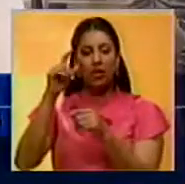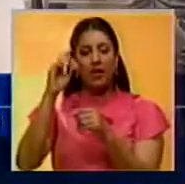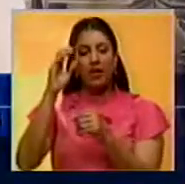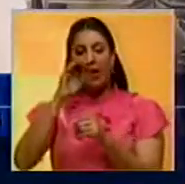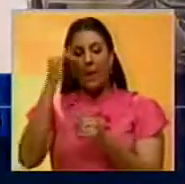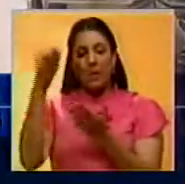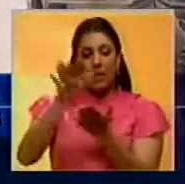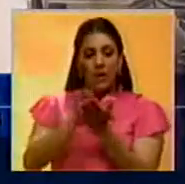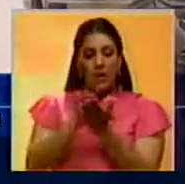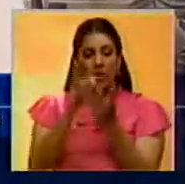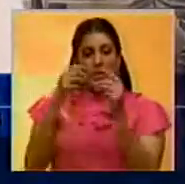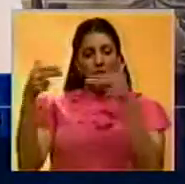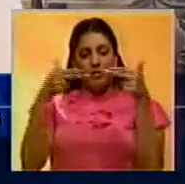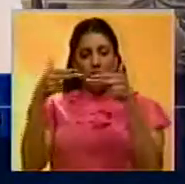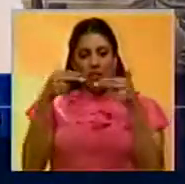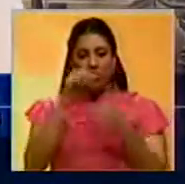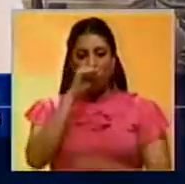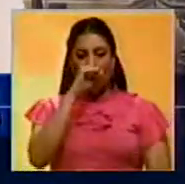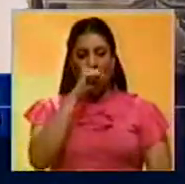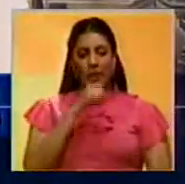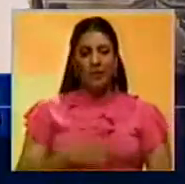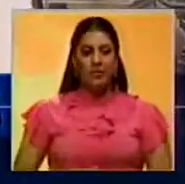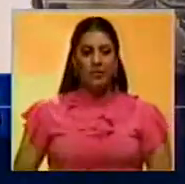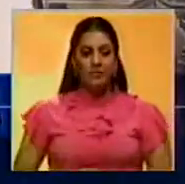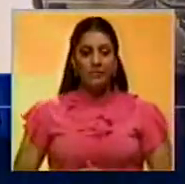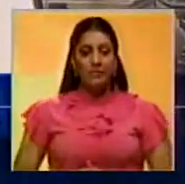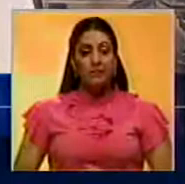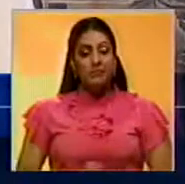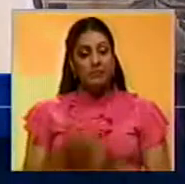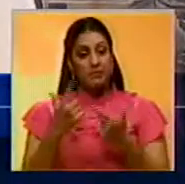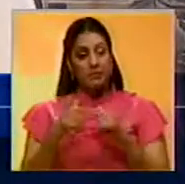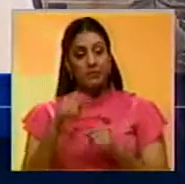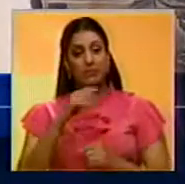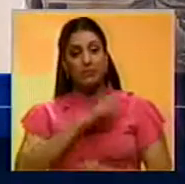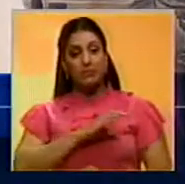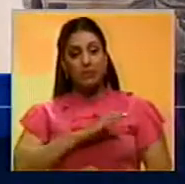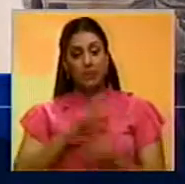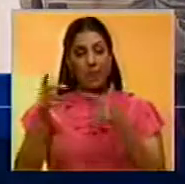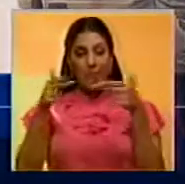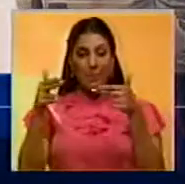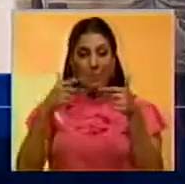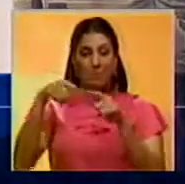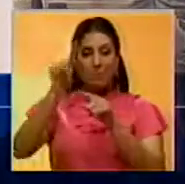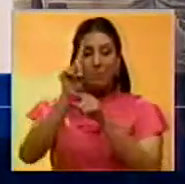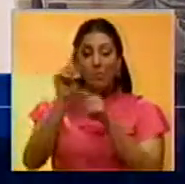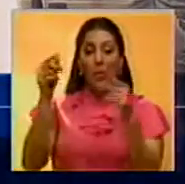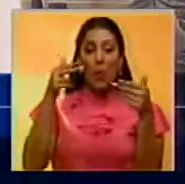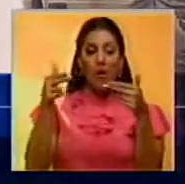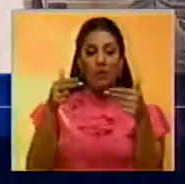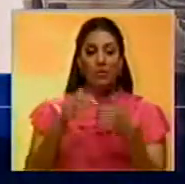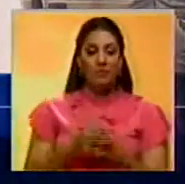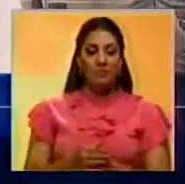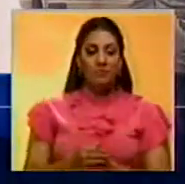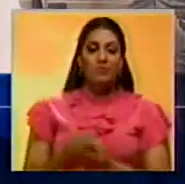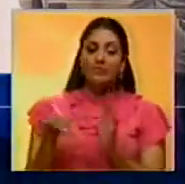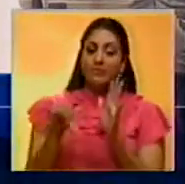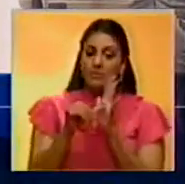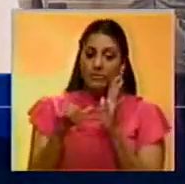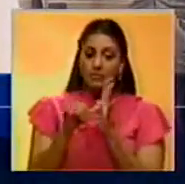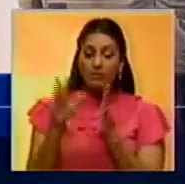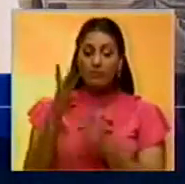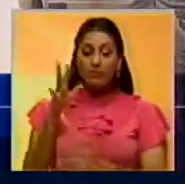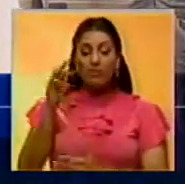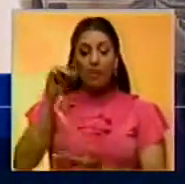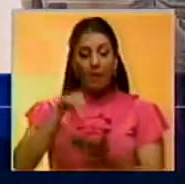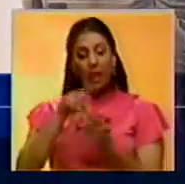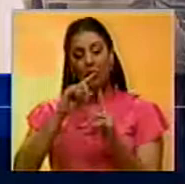luego caer muertos en un enfrentamiento. Ellos efectuaron disparos en contra de la comisión, un primer intercambio de disparos. A la altura más o menos de Comisión